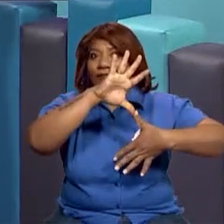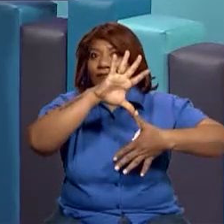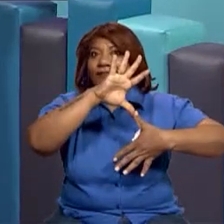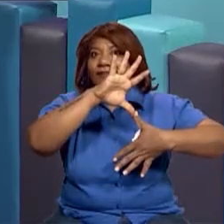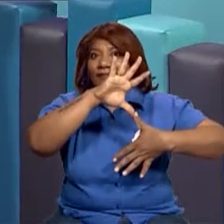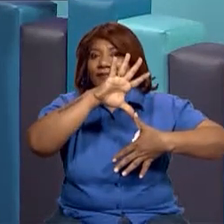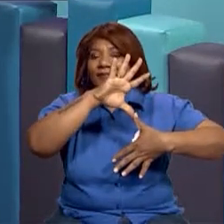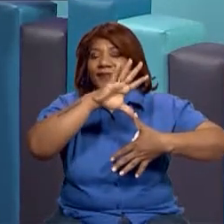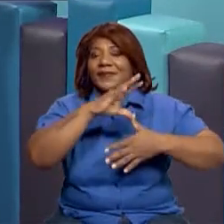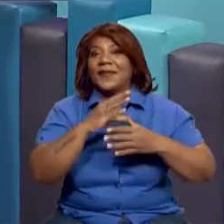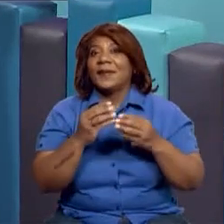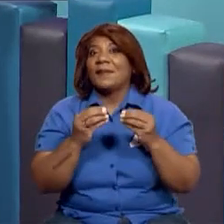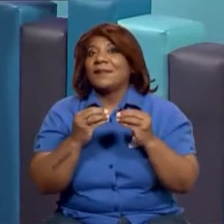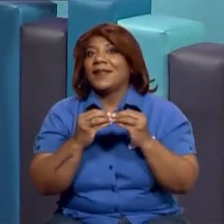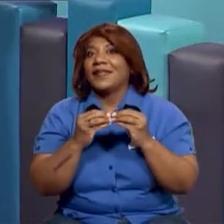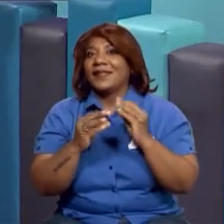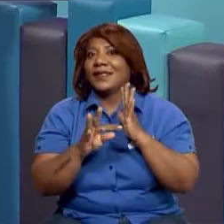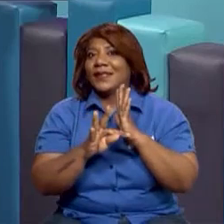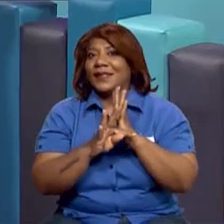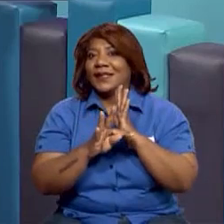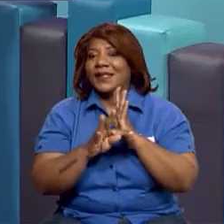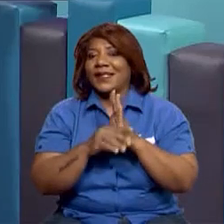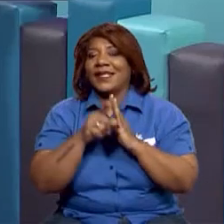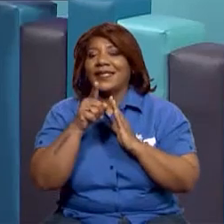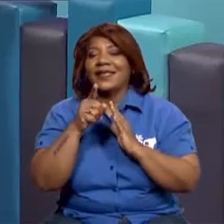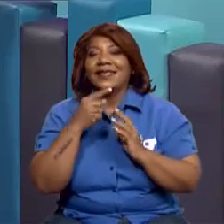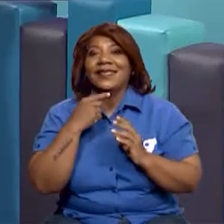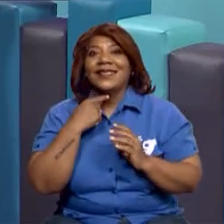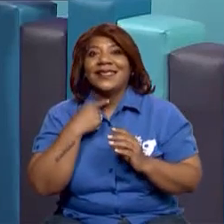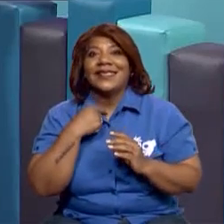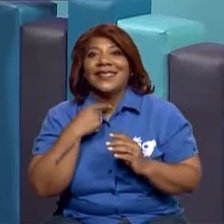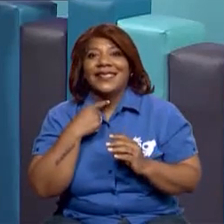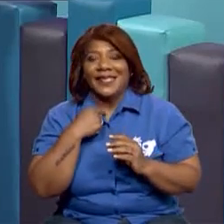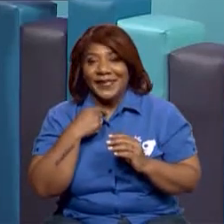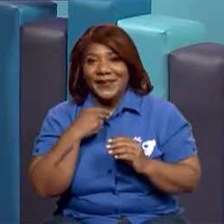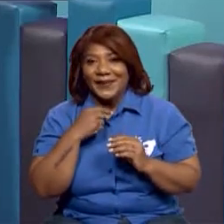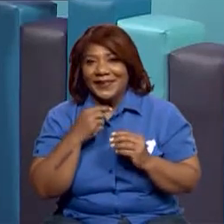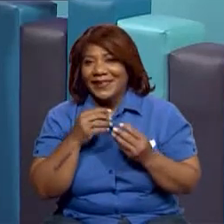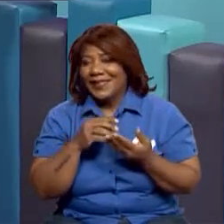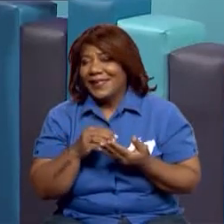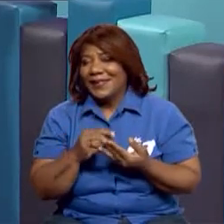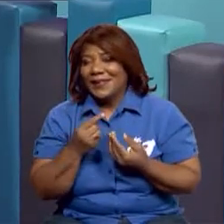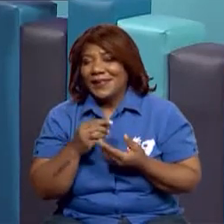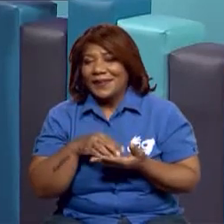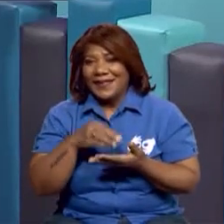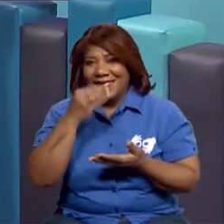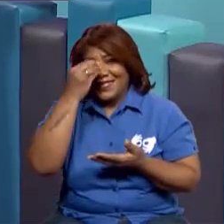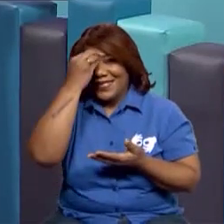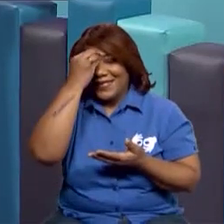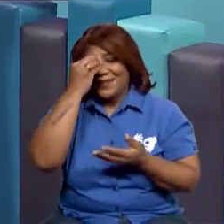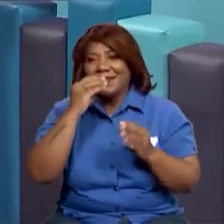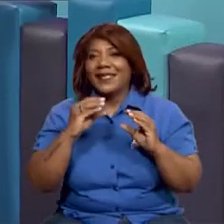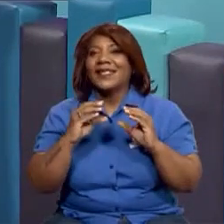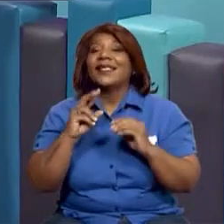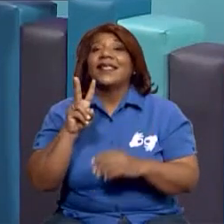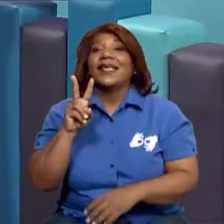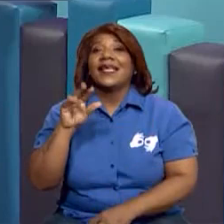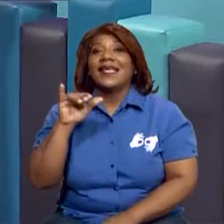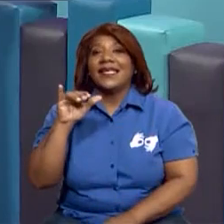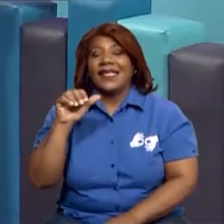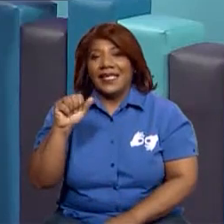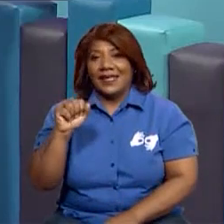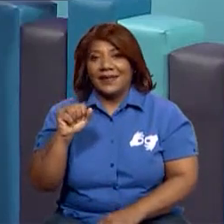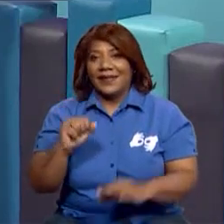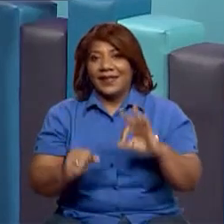mucho con la tecnología, eso que tanto te gusta a ti, eso también lo vamos a ver en esta clase de vías y medios de